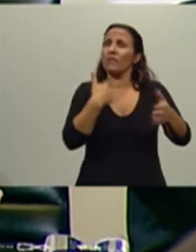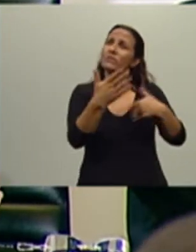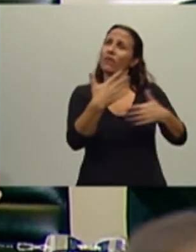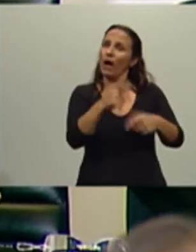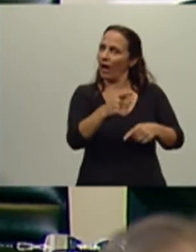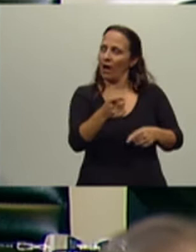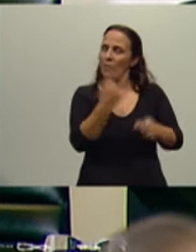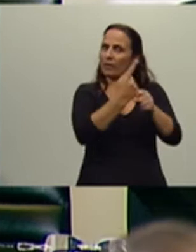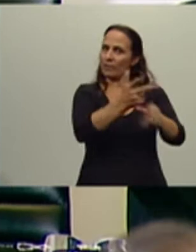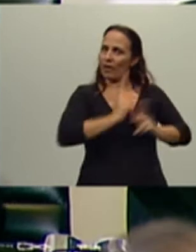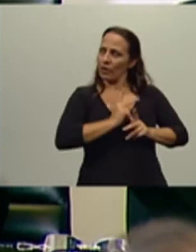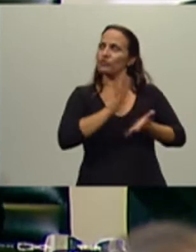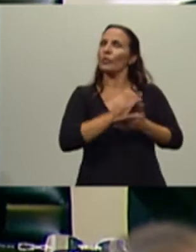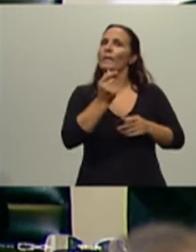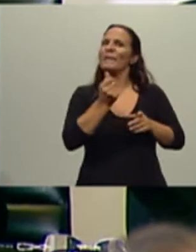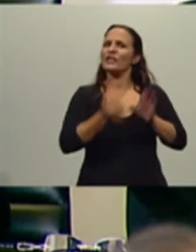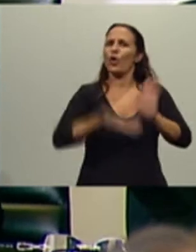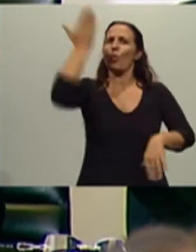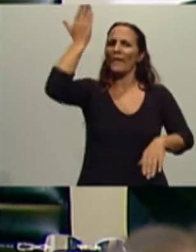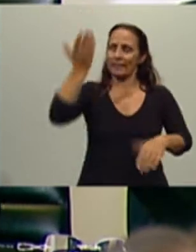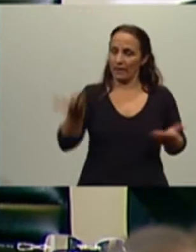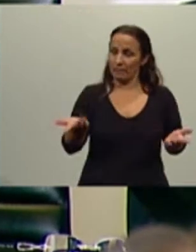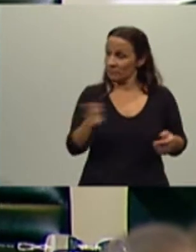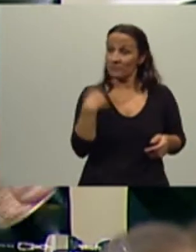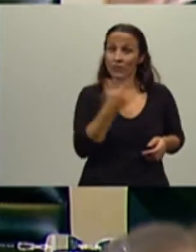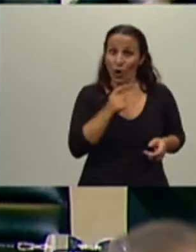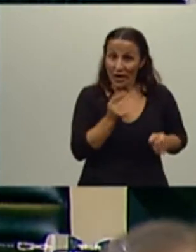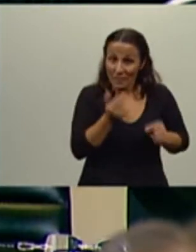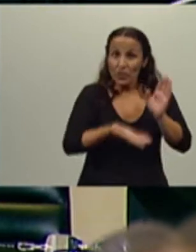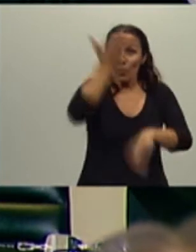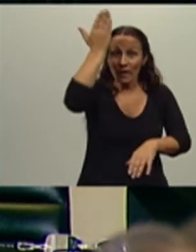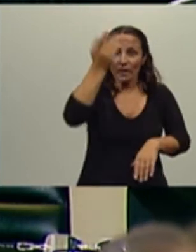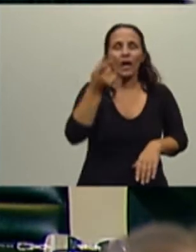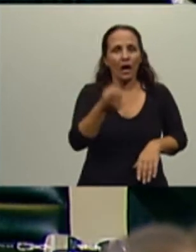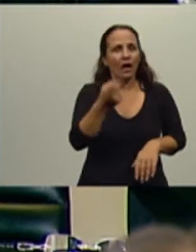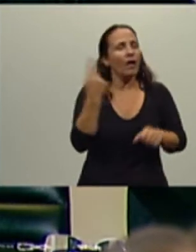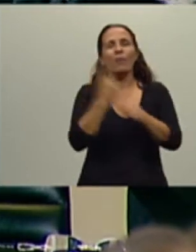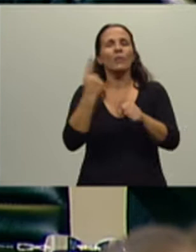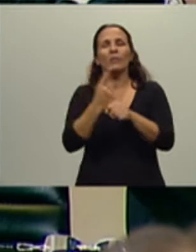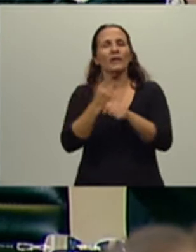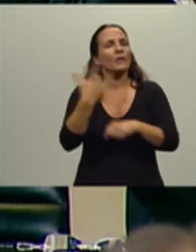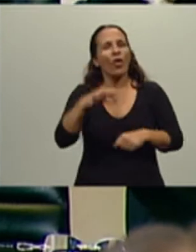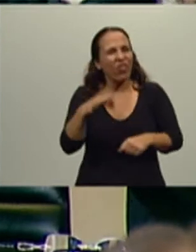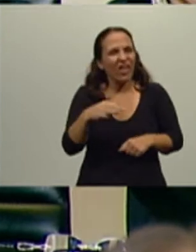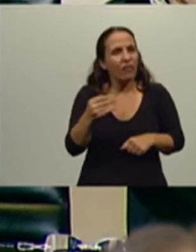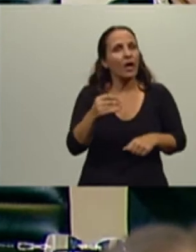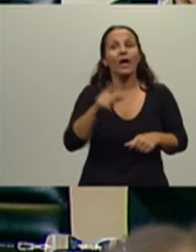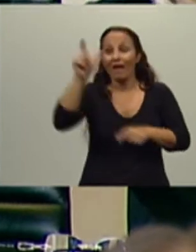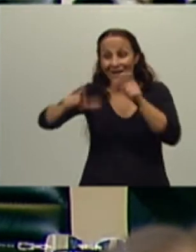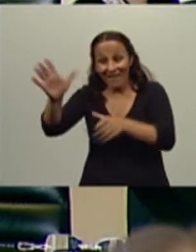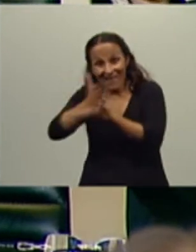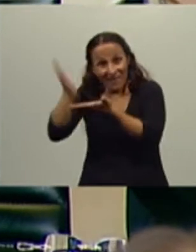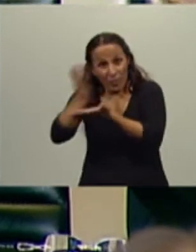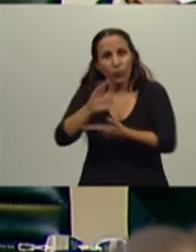el aumento de precios. Bueno, si no queremos que haya más aumento de precios, tenemos que prestarle primero más a la producción,